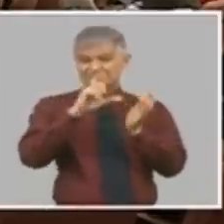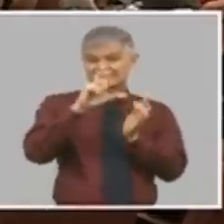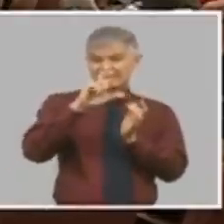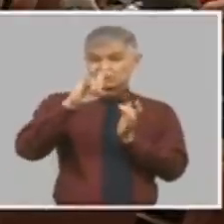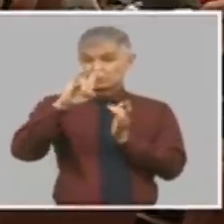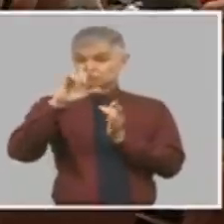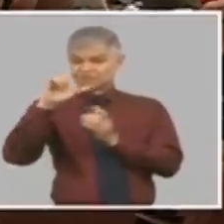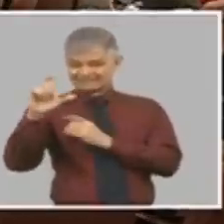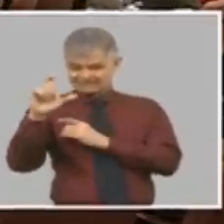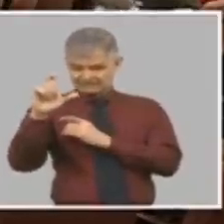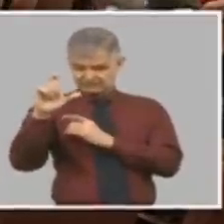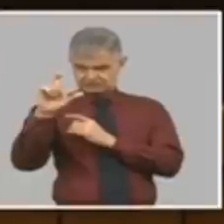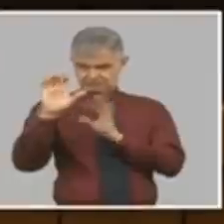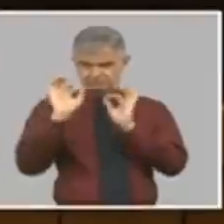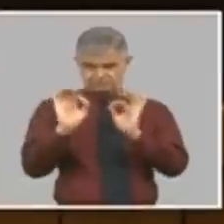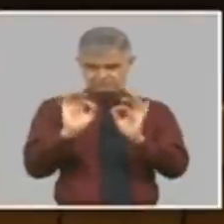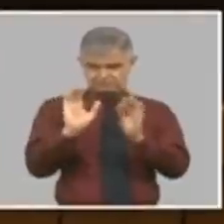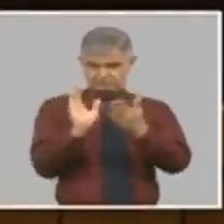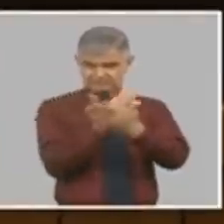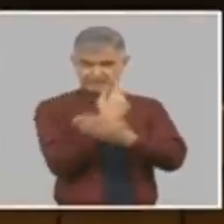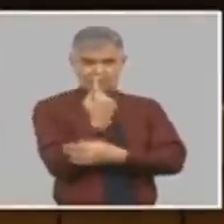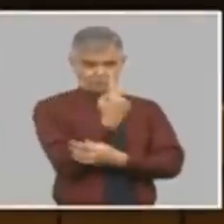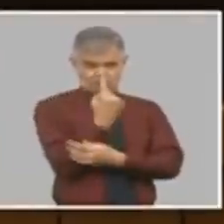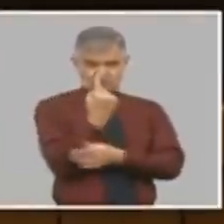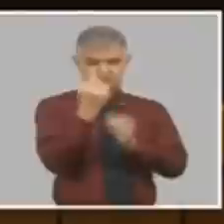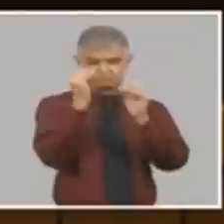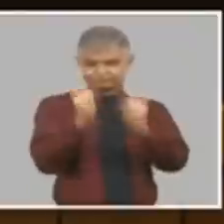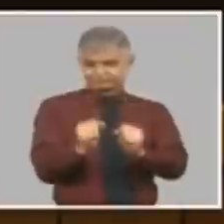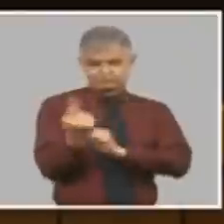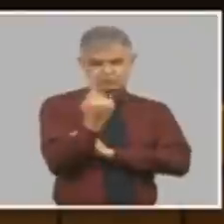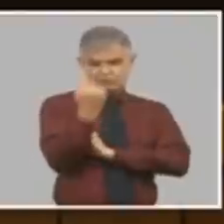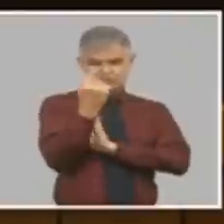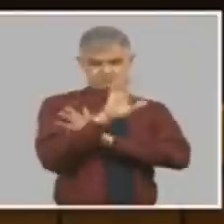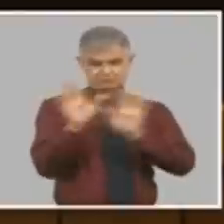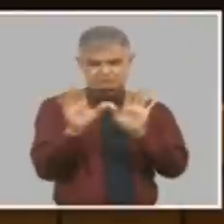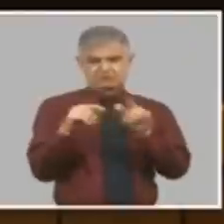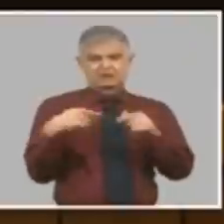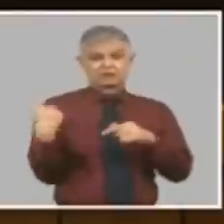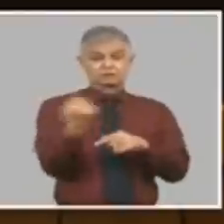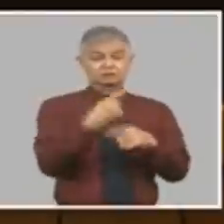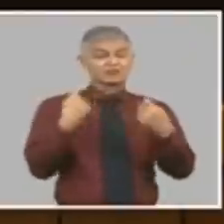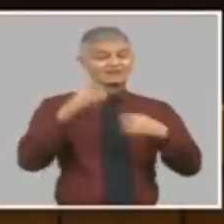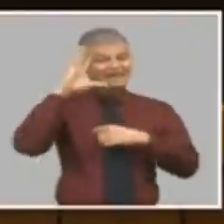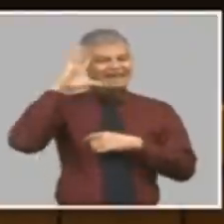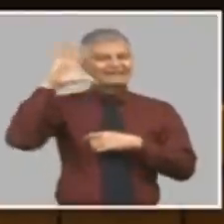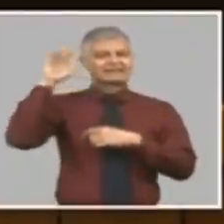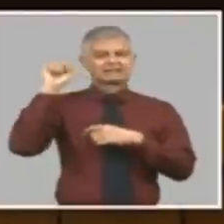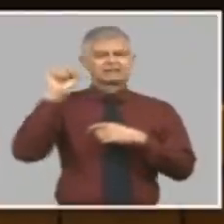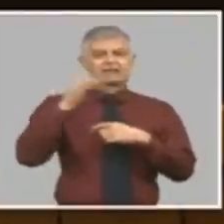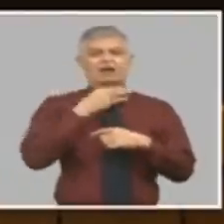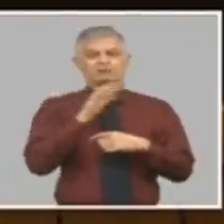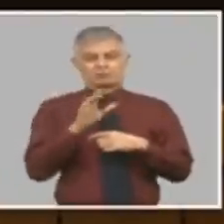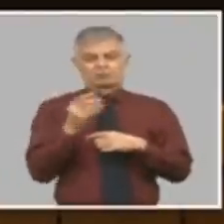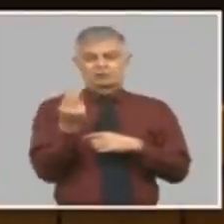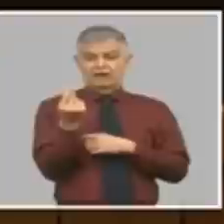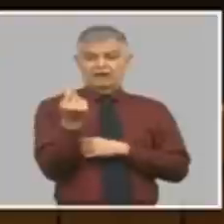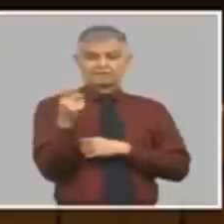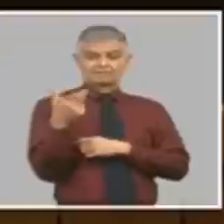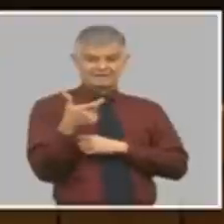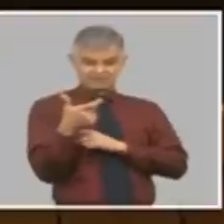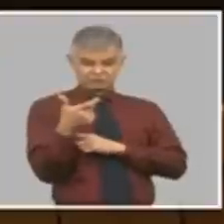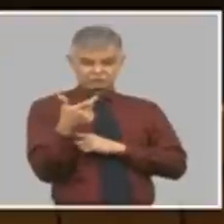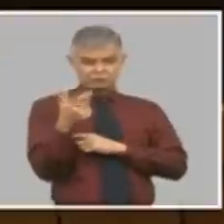Entonces, lo otro que tenemos que entender es que cuando usted devalúa su moneda